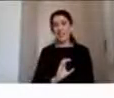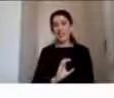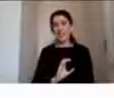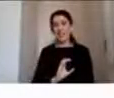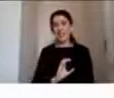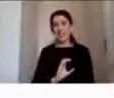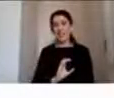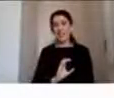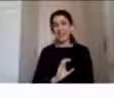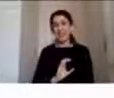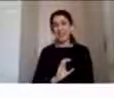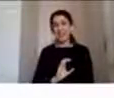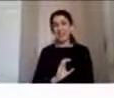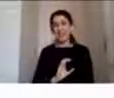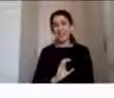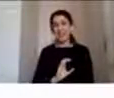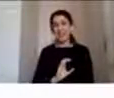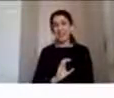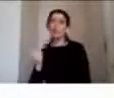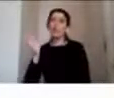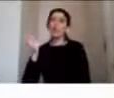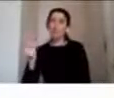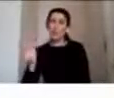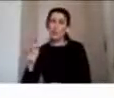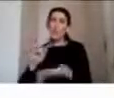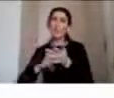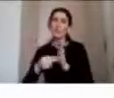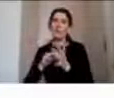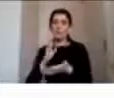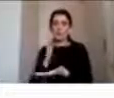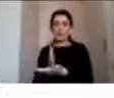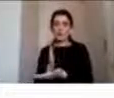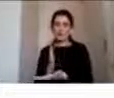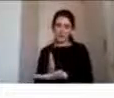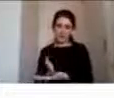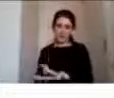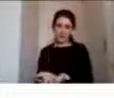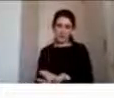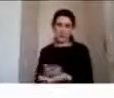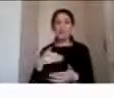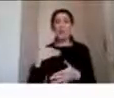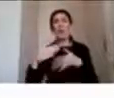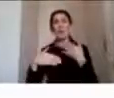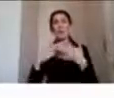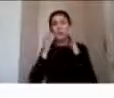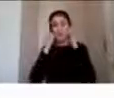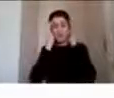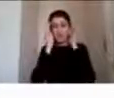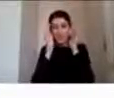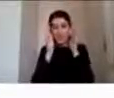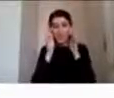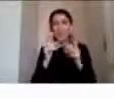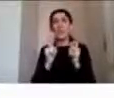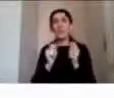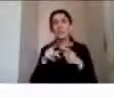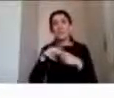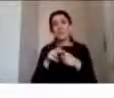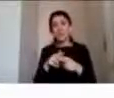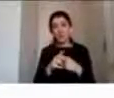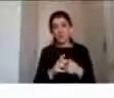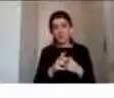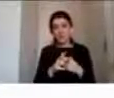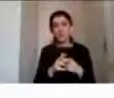dificultades en los logros académicos los procesos atencionales y las funciones ejecutivas permiten en cierta medida